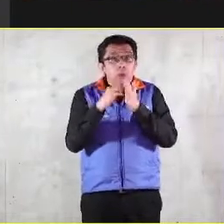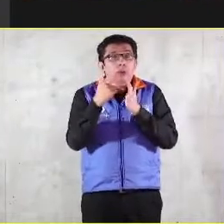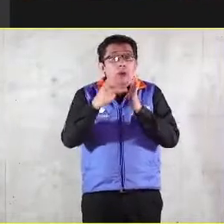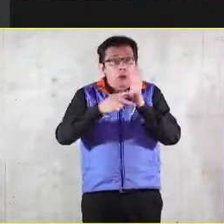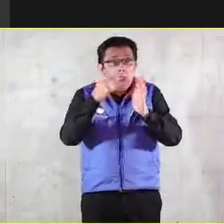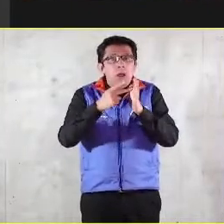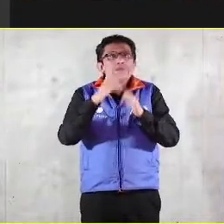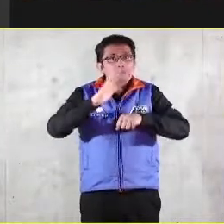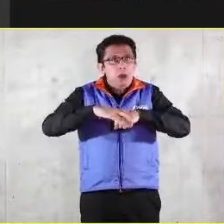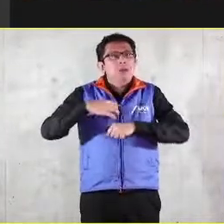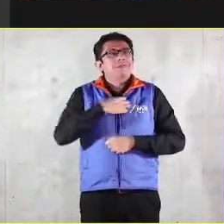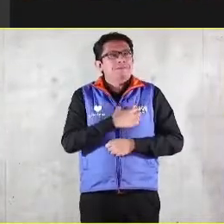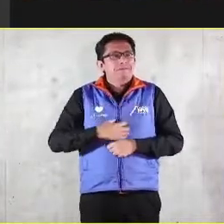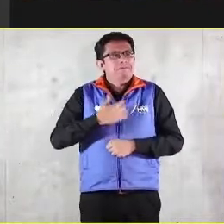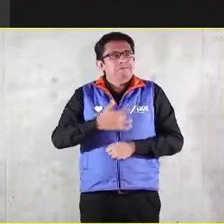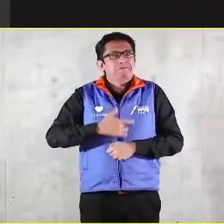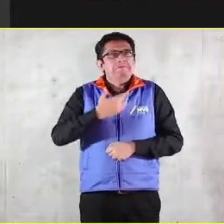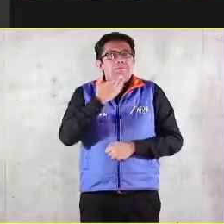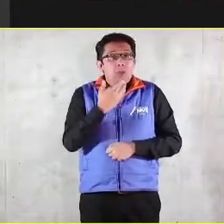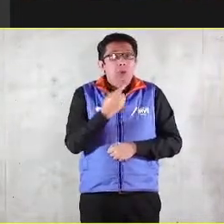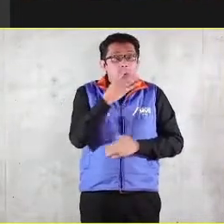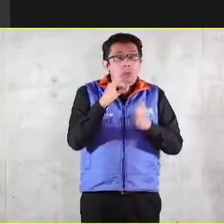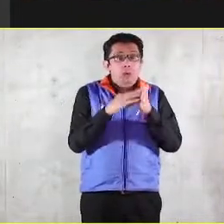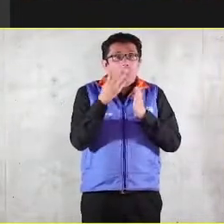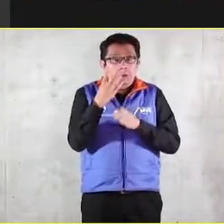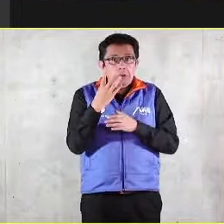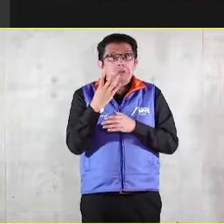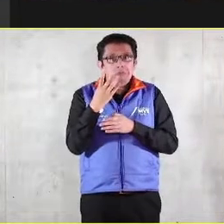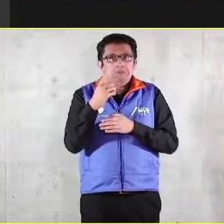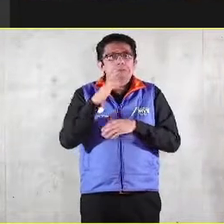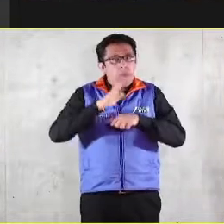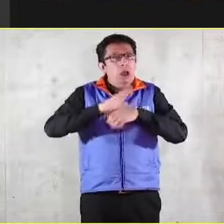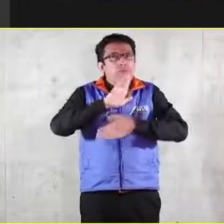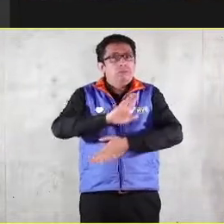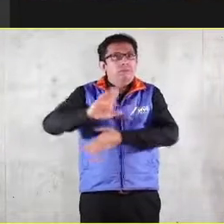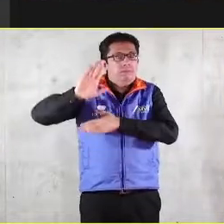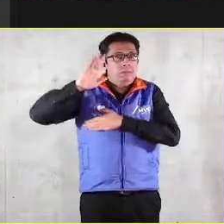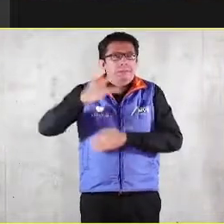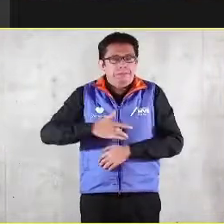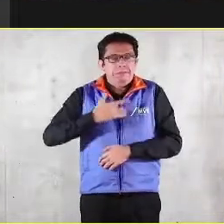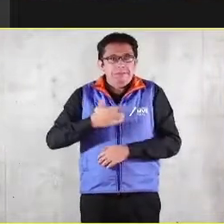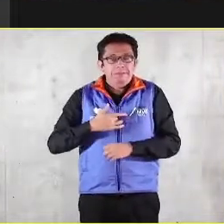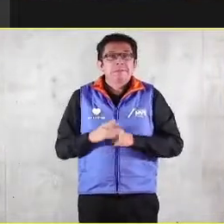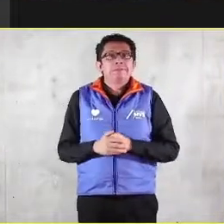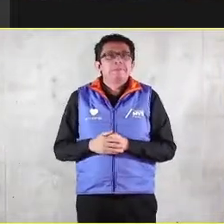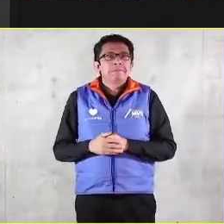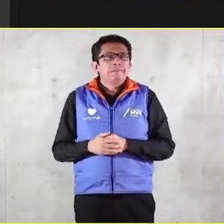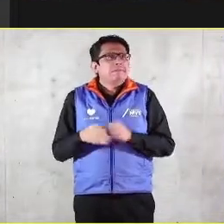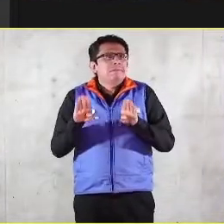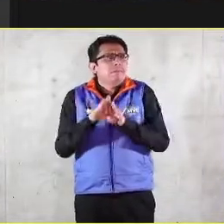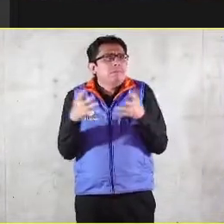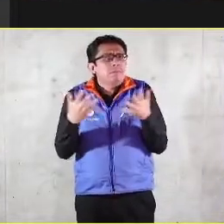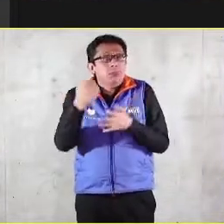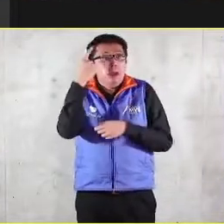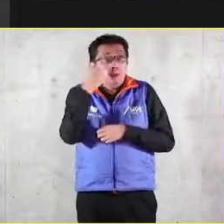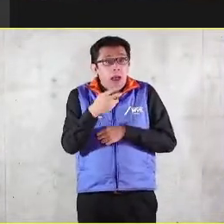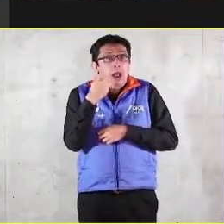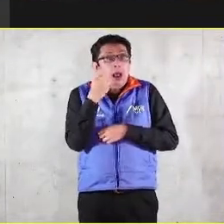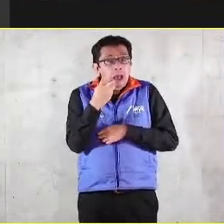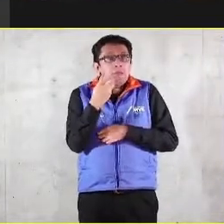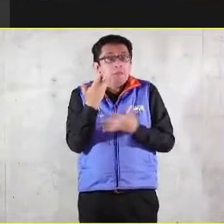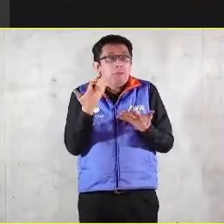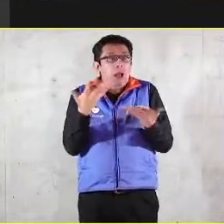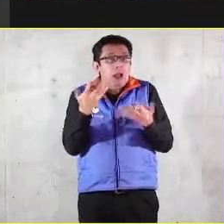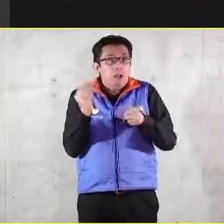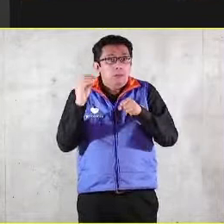más satisfechos y 1.4 veces más comprometidos. Entonces, otra vez, ¿cómo le hacemos para incorporar esto en la empresa